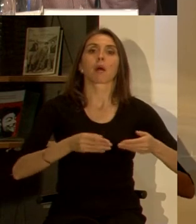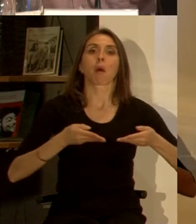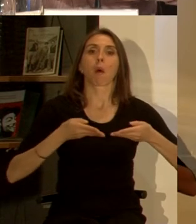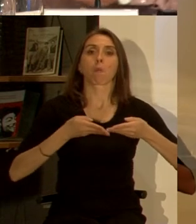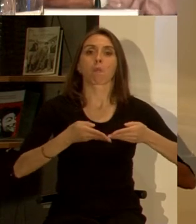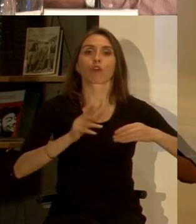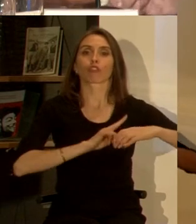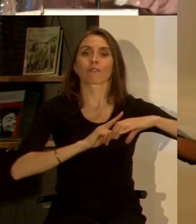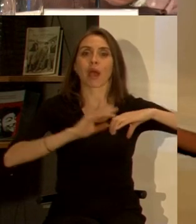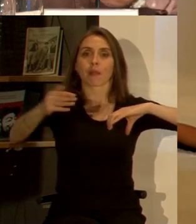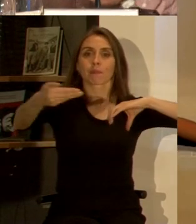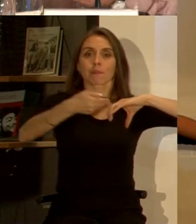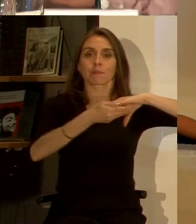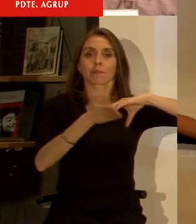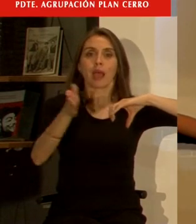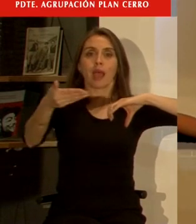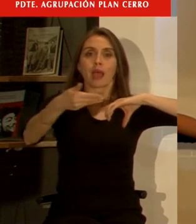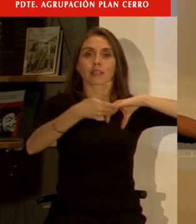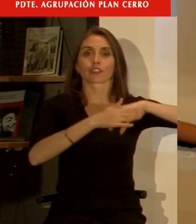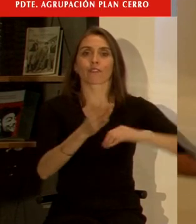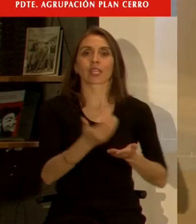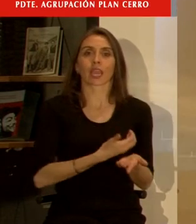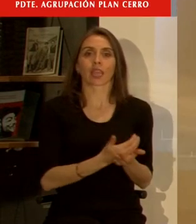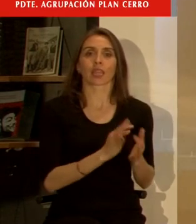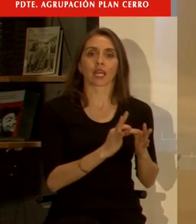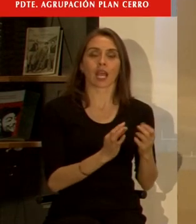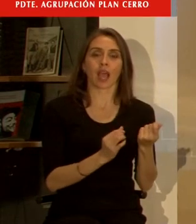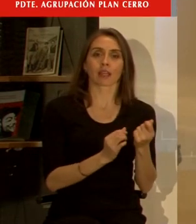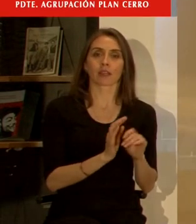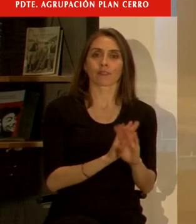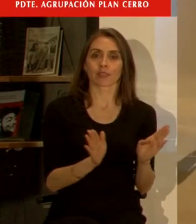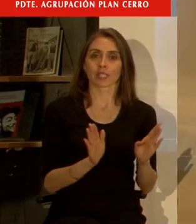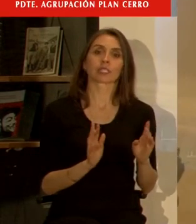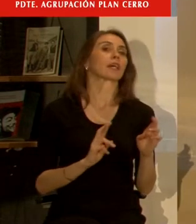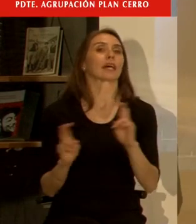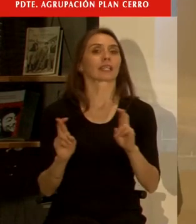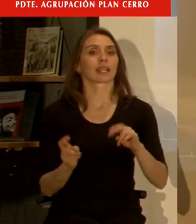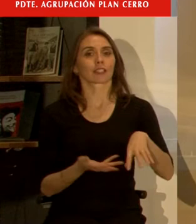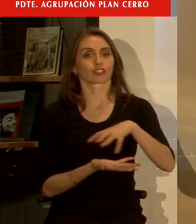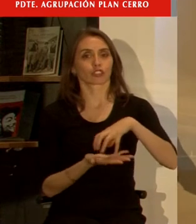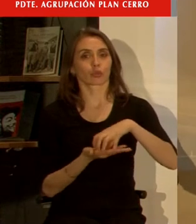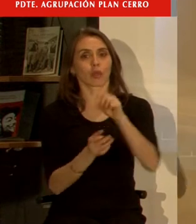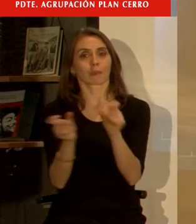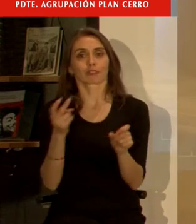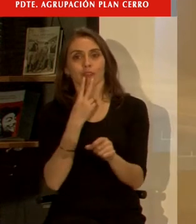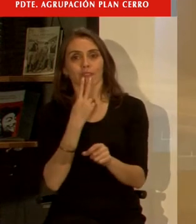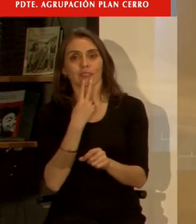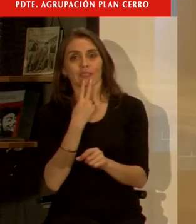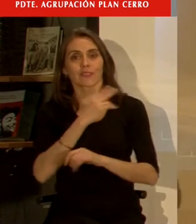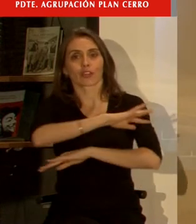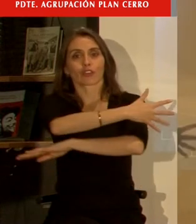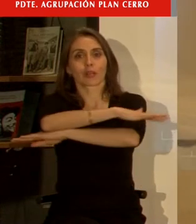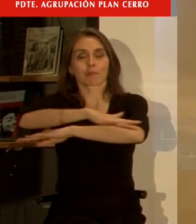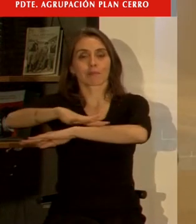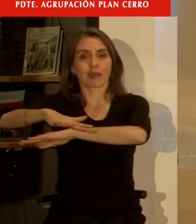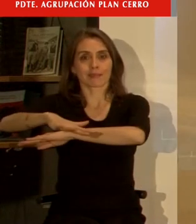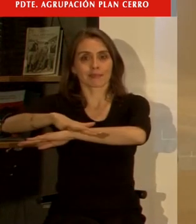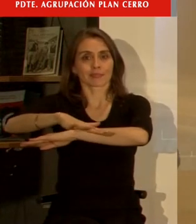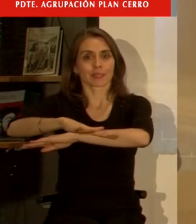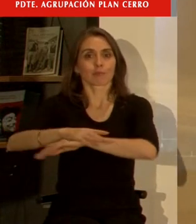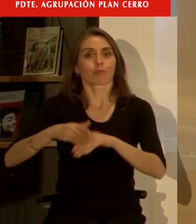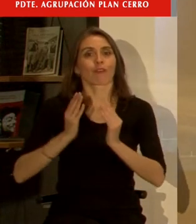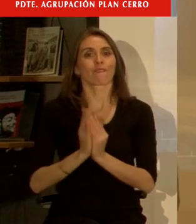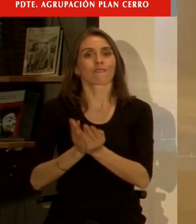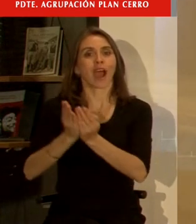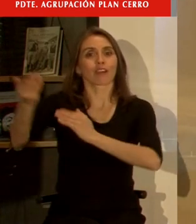deja de ser el activo ¿no es cierto? para esta relación entre la ciudad el habitante y el mar y de ese